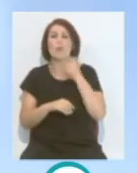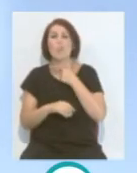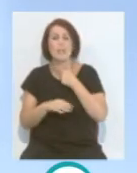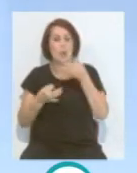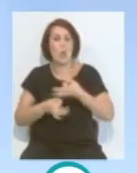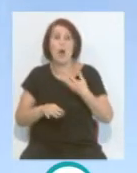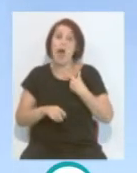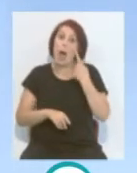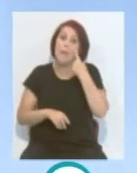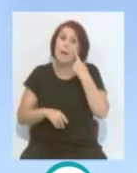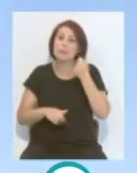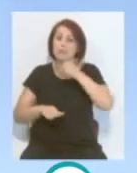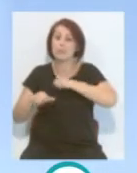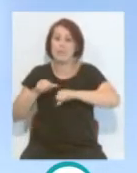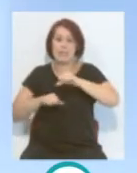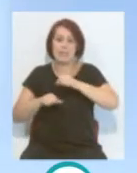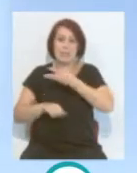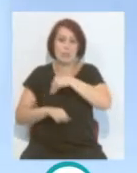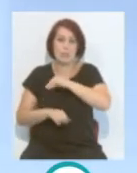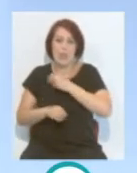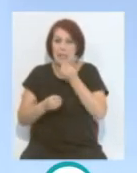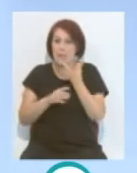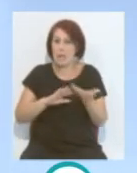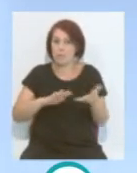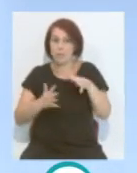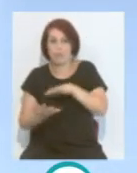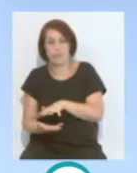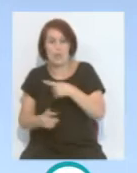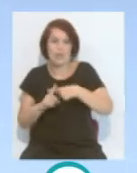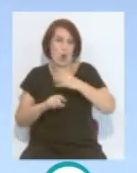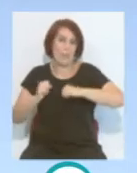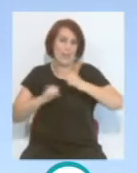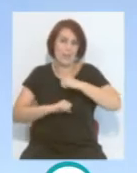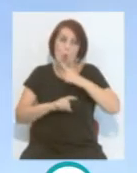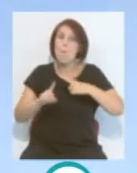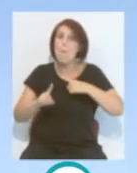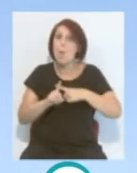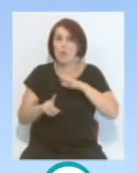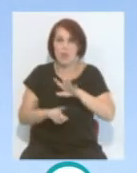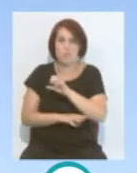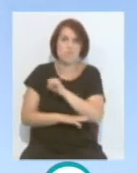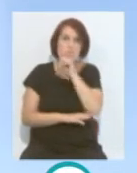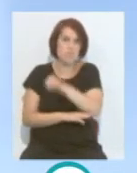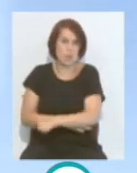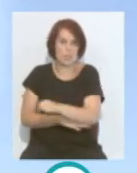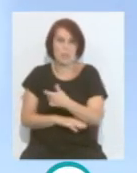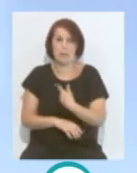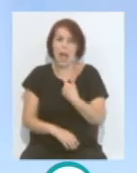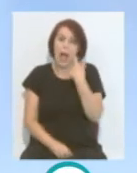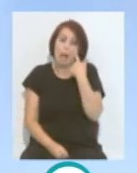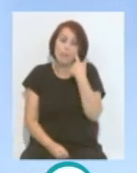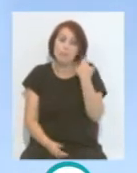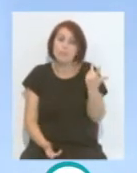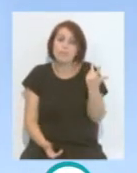esas condiciones a una liga como la española, que sabemos todos que tiene un nivel competitivo multiplicado por 5 con respecto a la rusa. Creo que hay ver